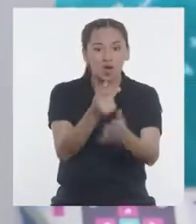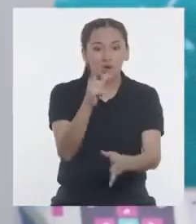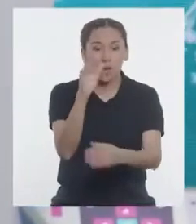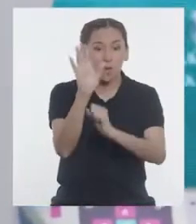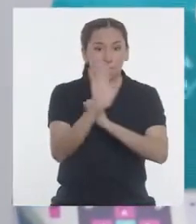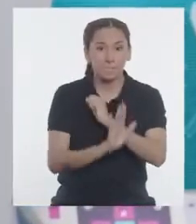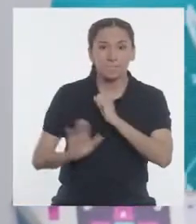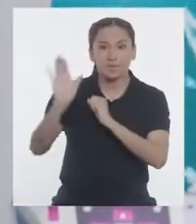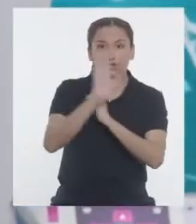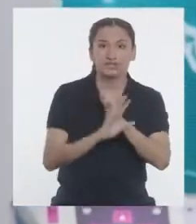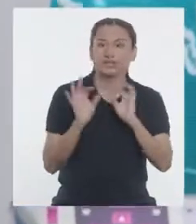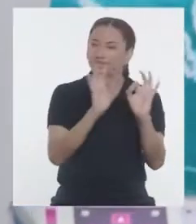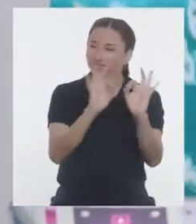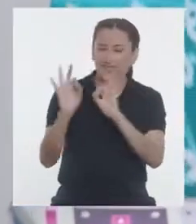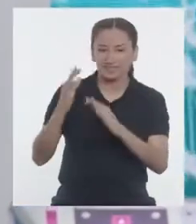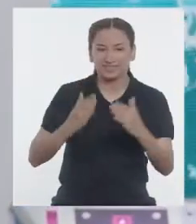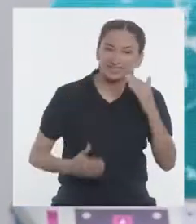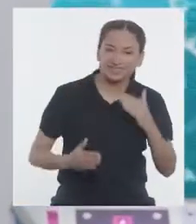¡Excelente, Maca!